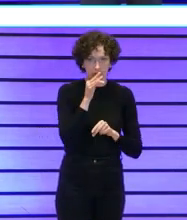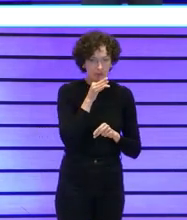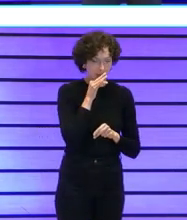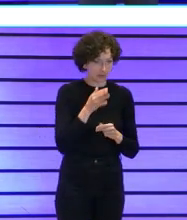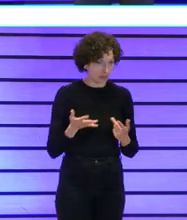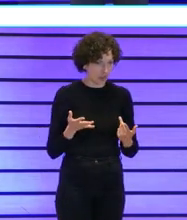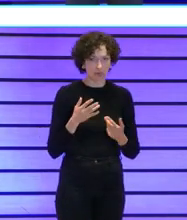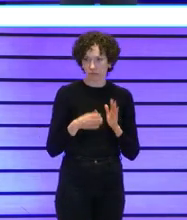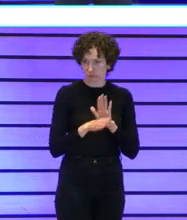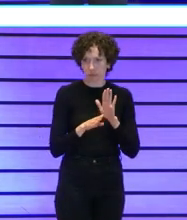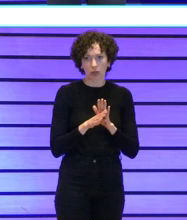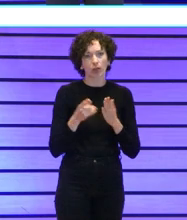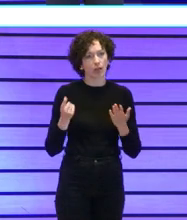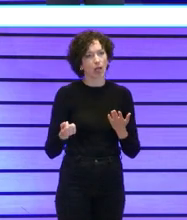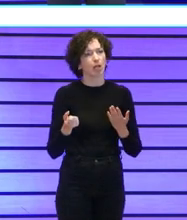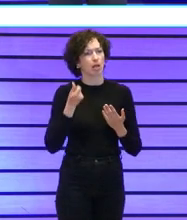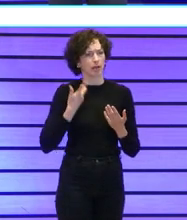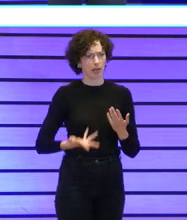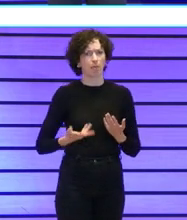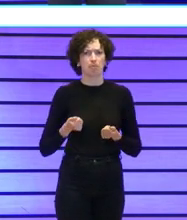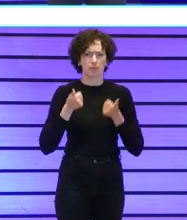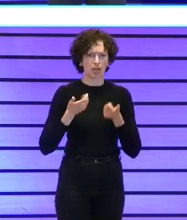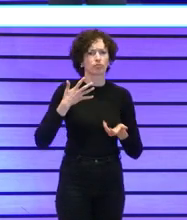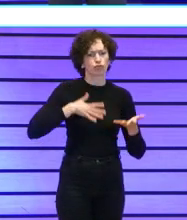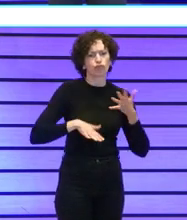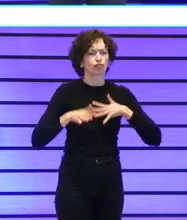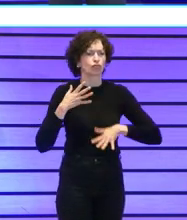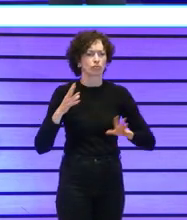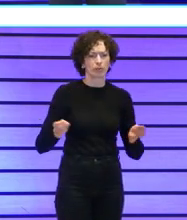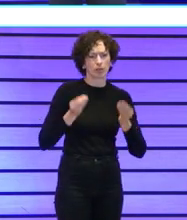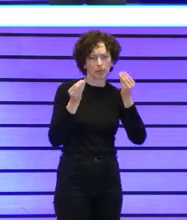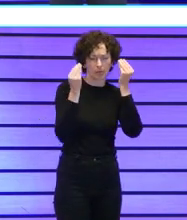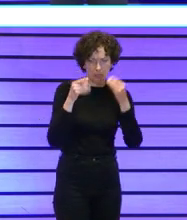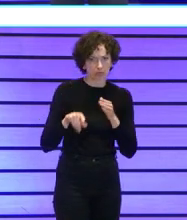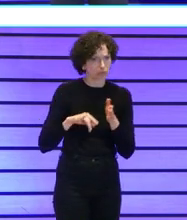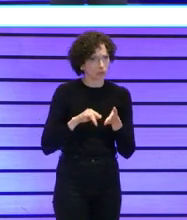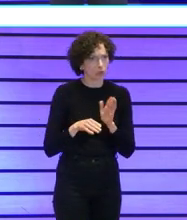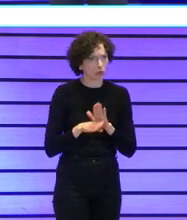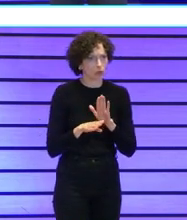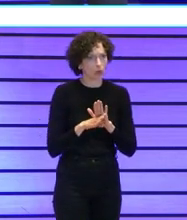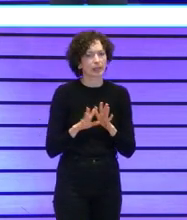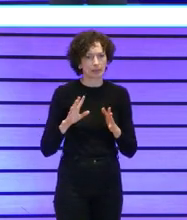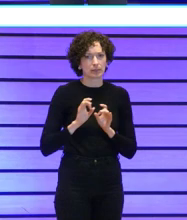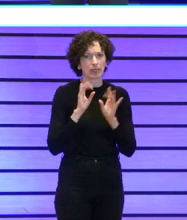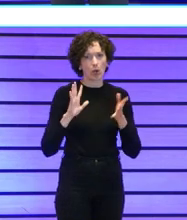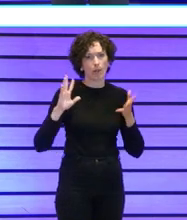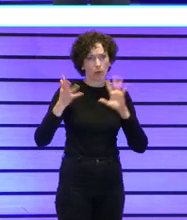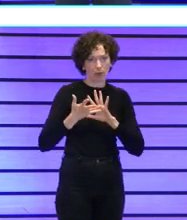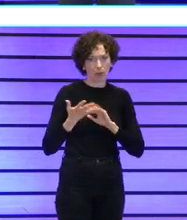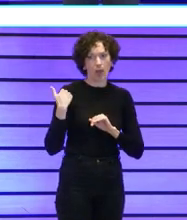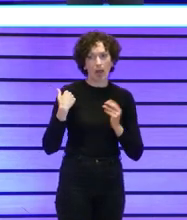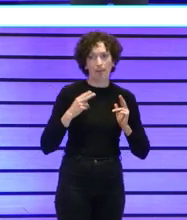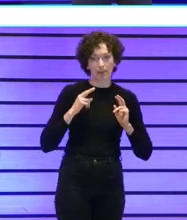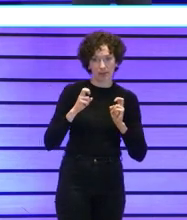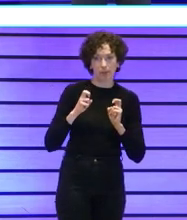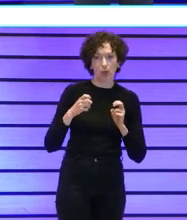esto seguimos y se va enriqueciendo y vamos y vamos mejorando el sistema continúa evidentemente ha ido evolucionando pues al principio desde